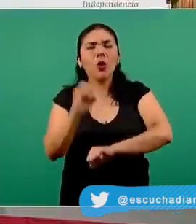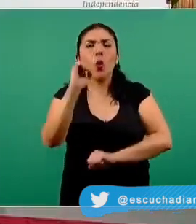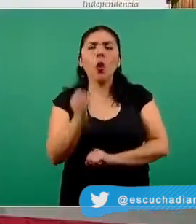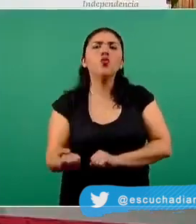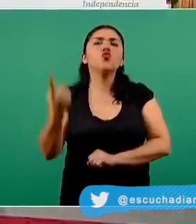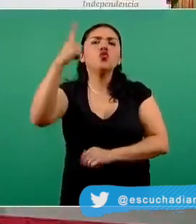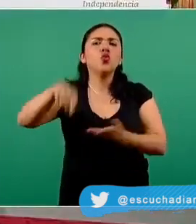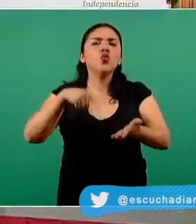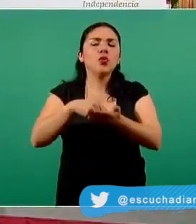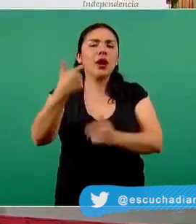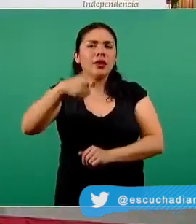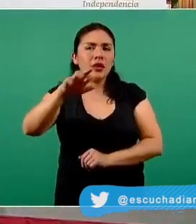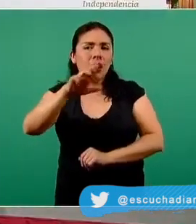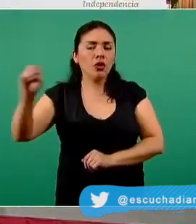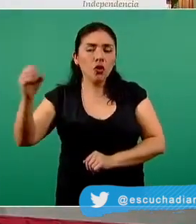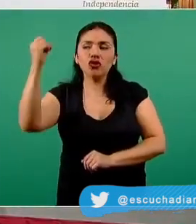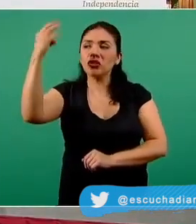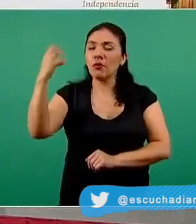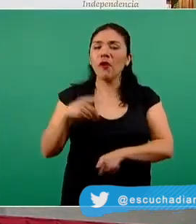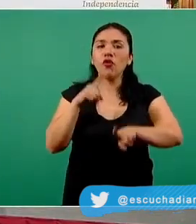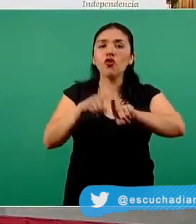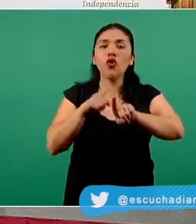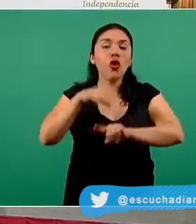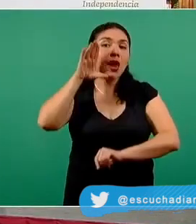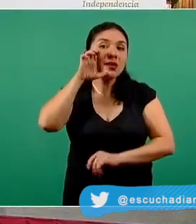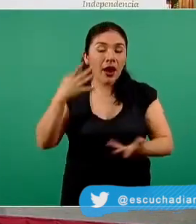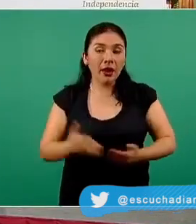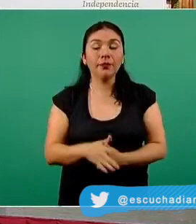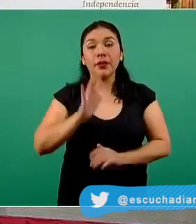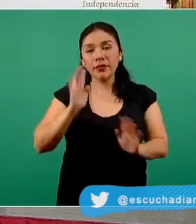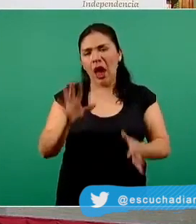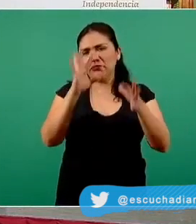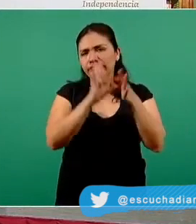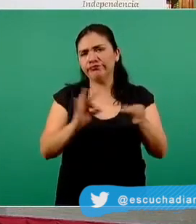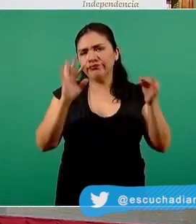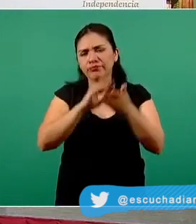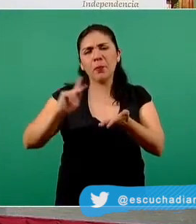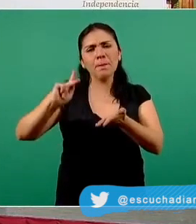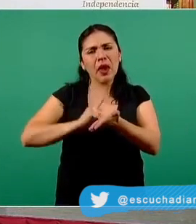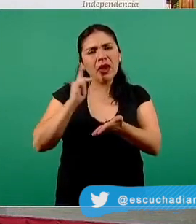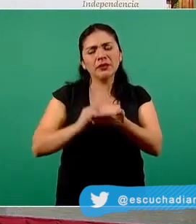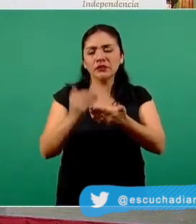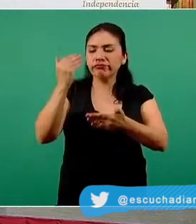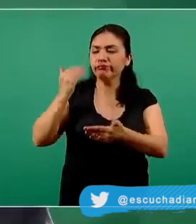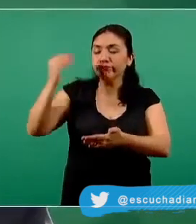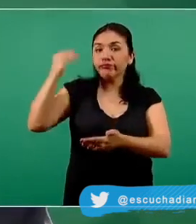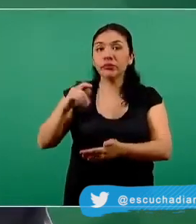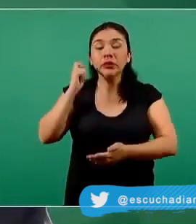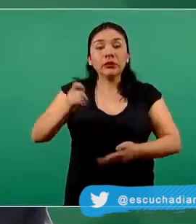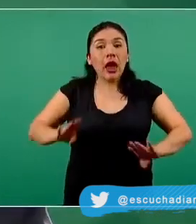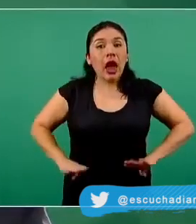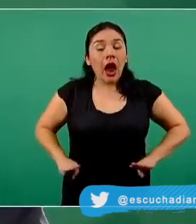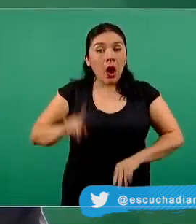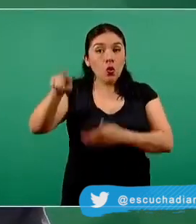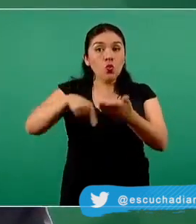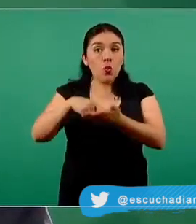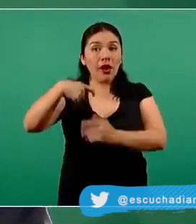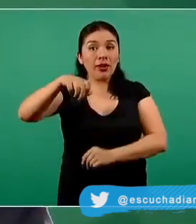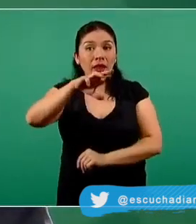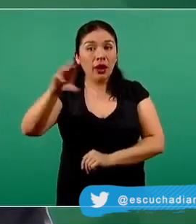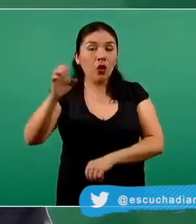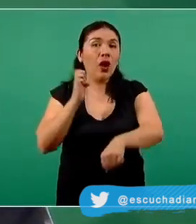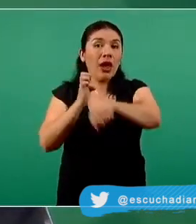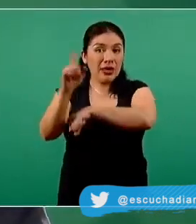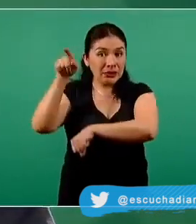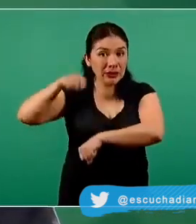caso de quintana roo por el semáforo naranja hemos destacado ya en varias otras ocasiones la situación de quintana roo como una